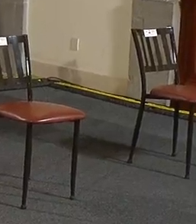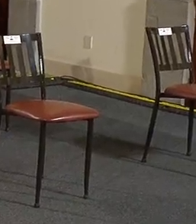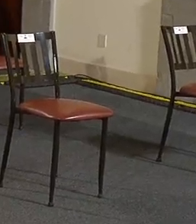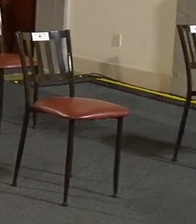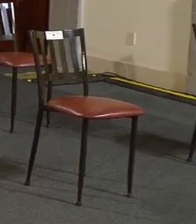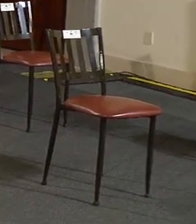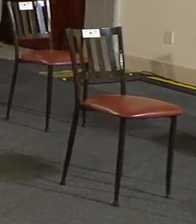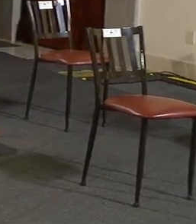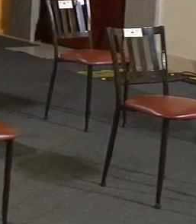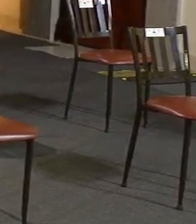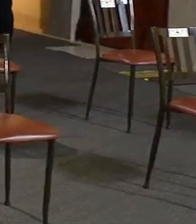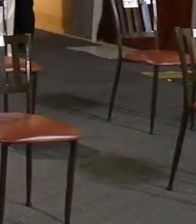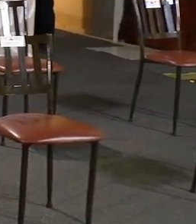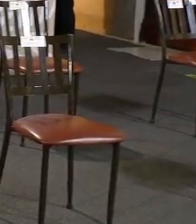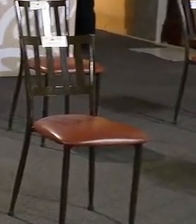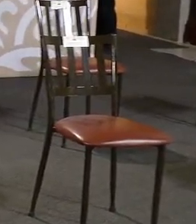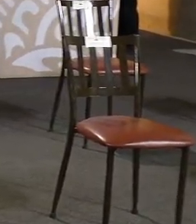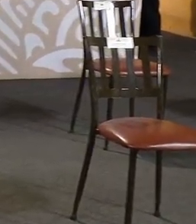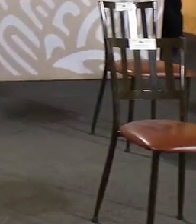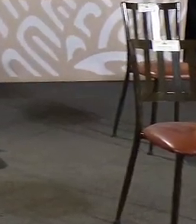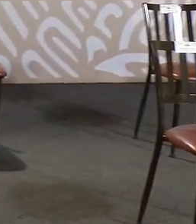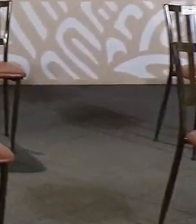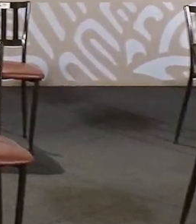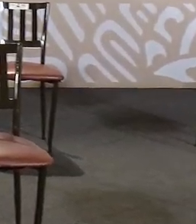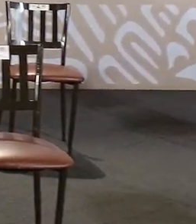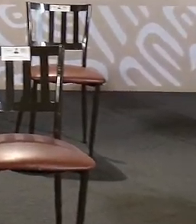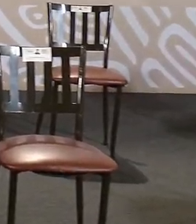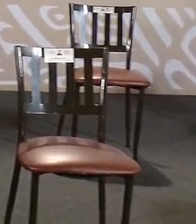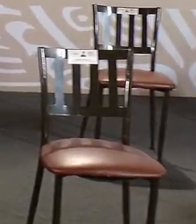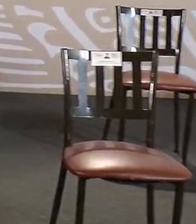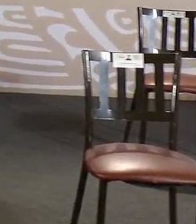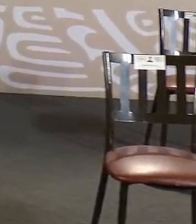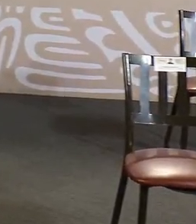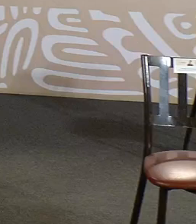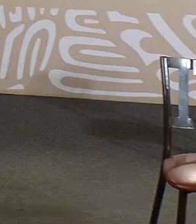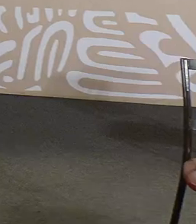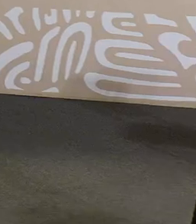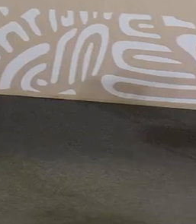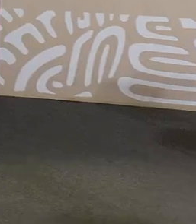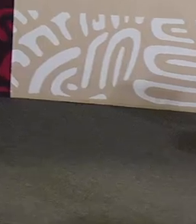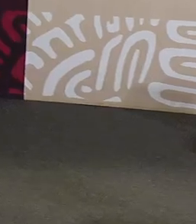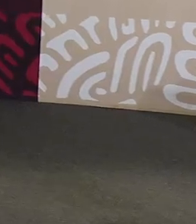Muy buenos días, ánimo.